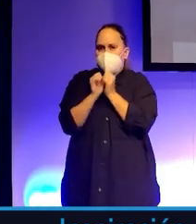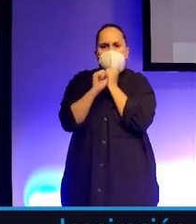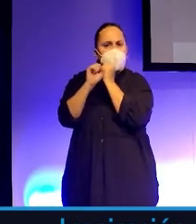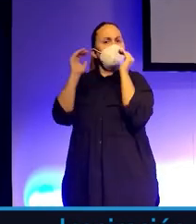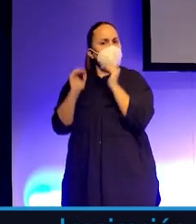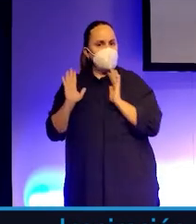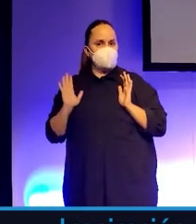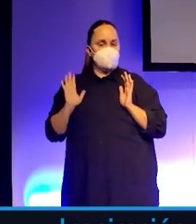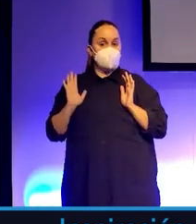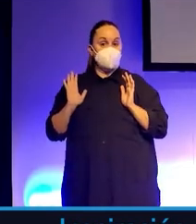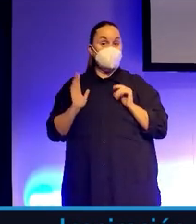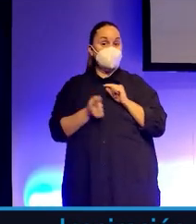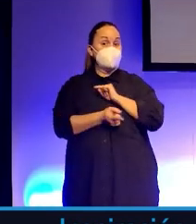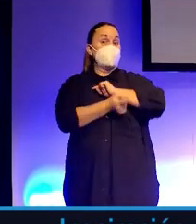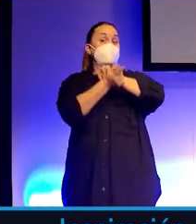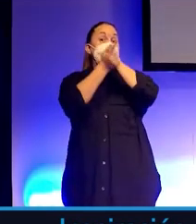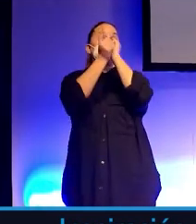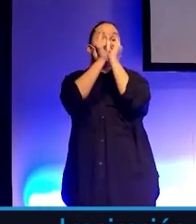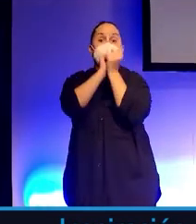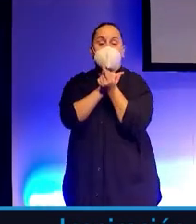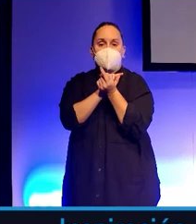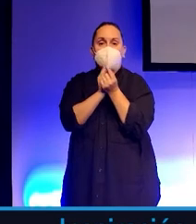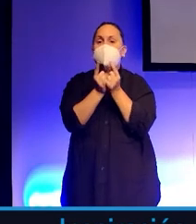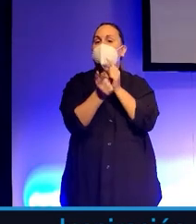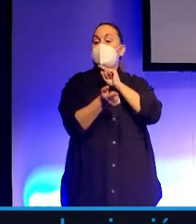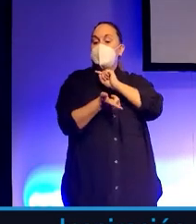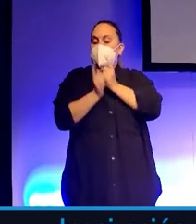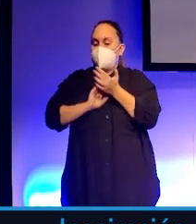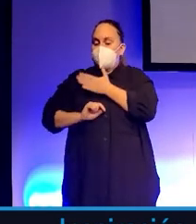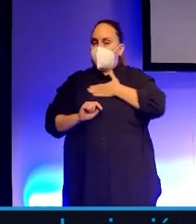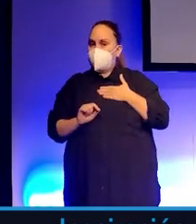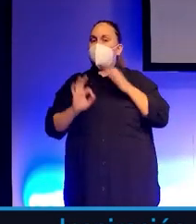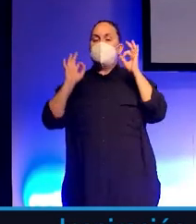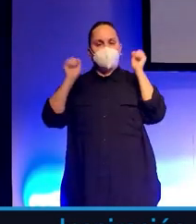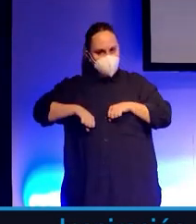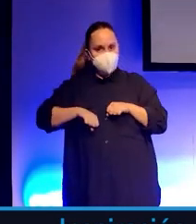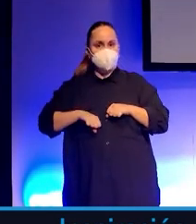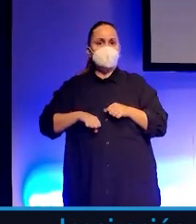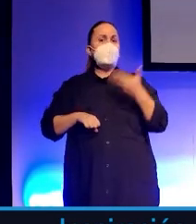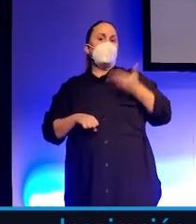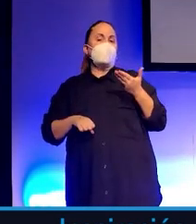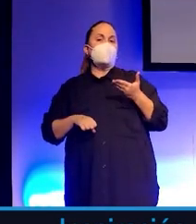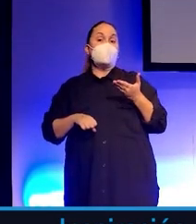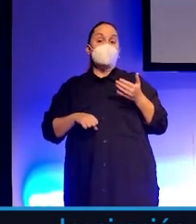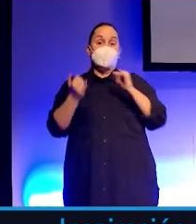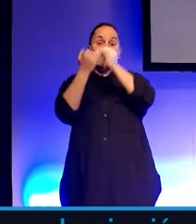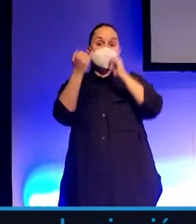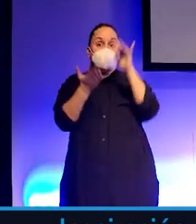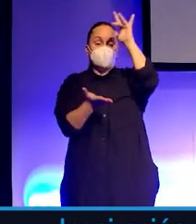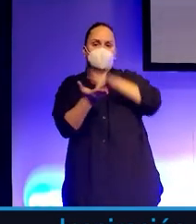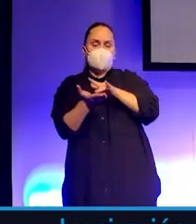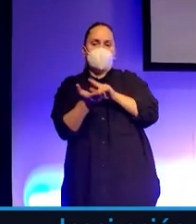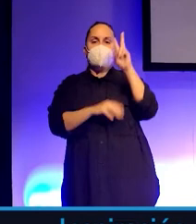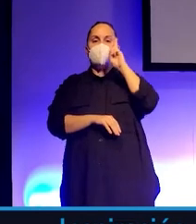no se puede cambiar, en realidad se transforma en, cada crisis puede ser vista desde dos perspectivas. La gente